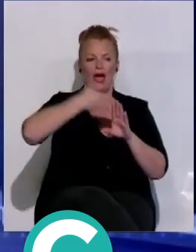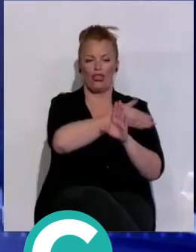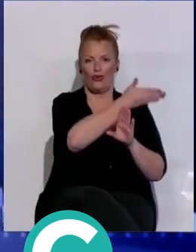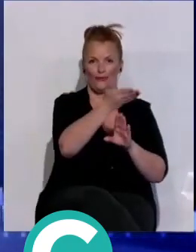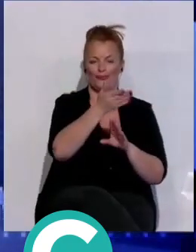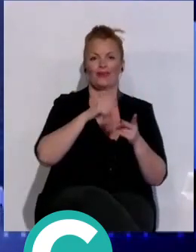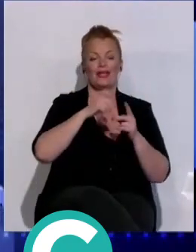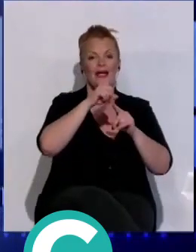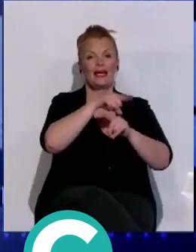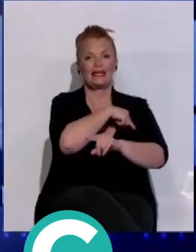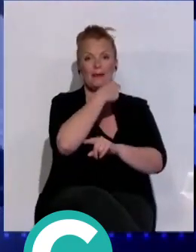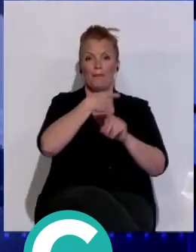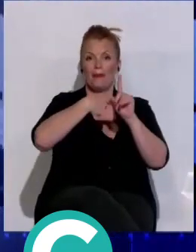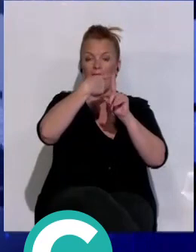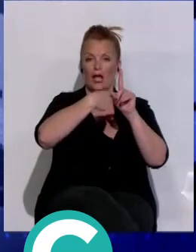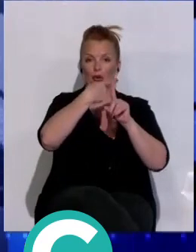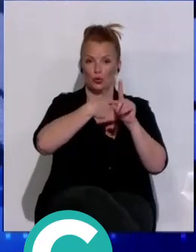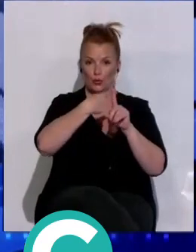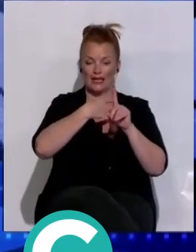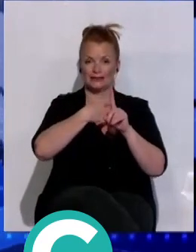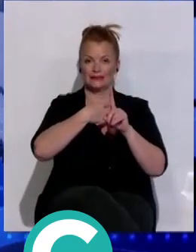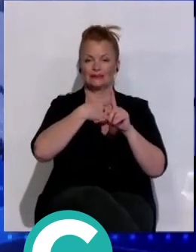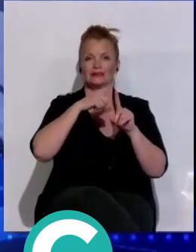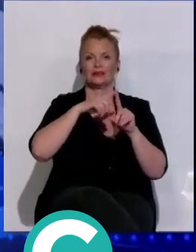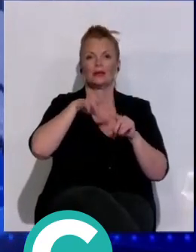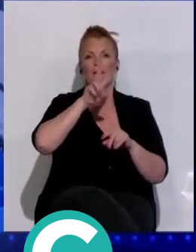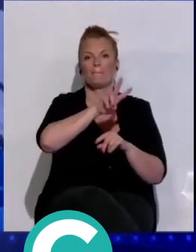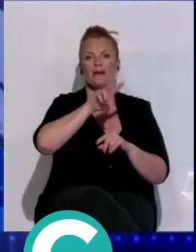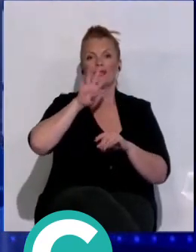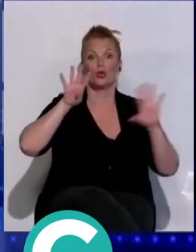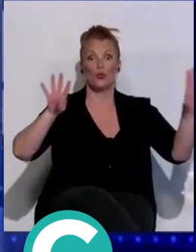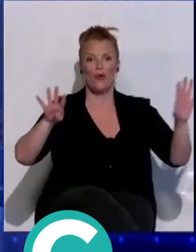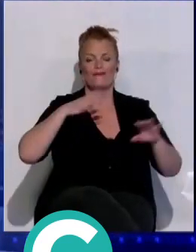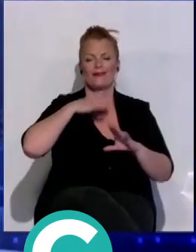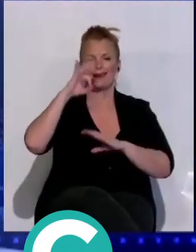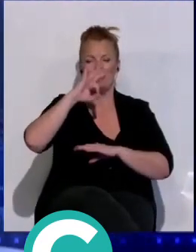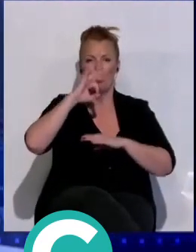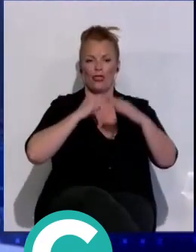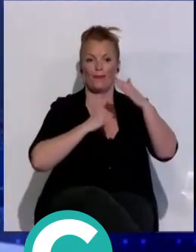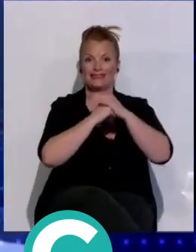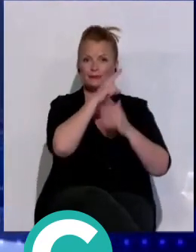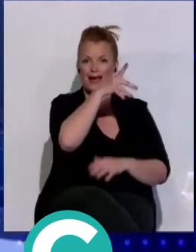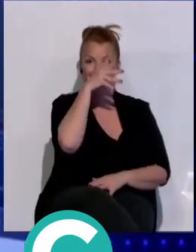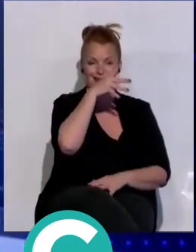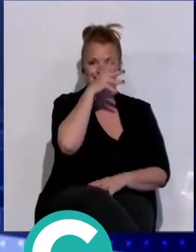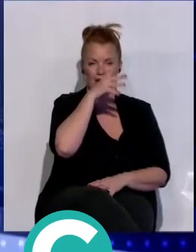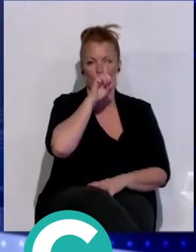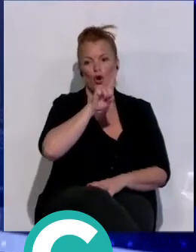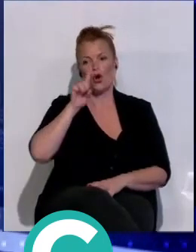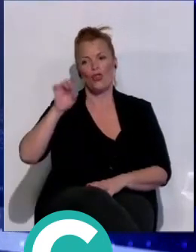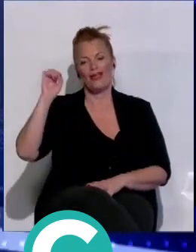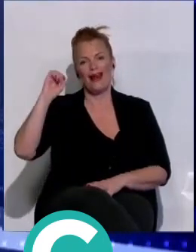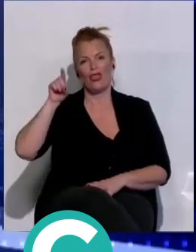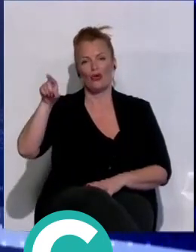temperaturas sin cambios que fluctuarán entre los 29 grados de máxima de Jerez y los 11 grados de mínima en